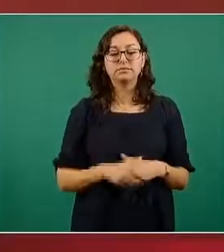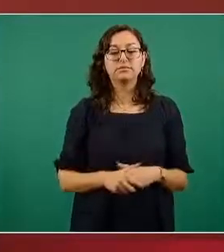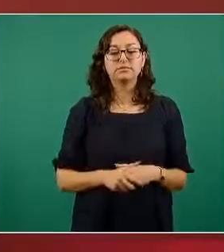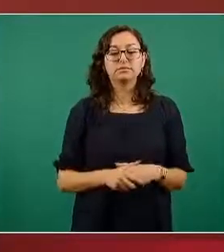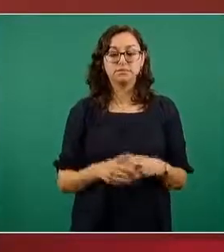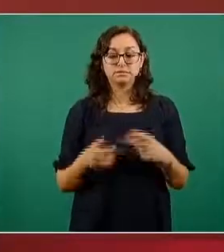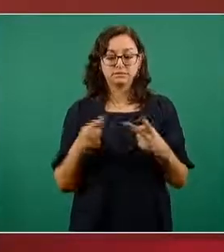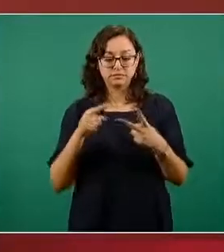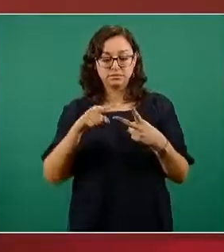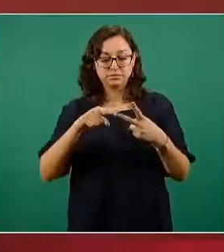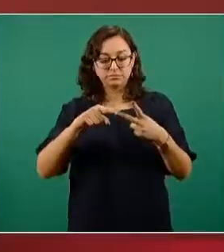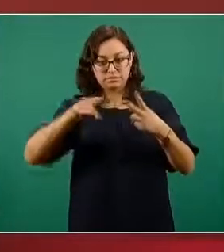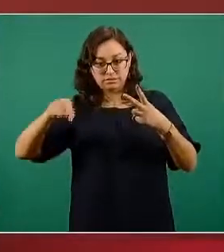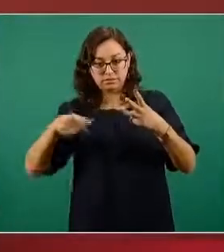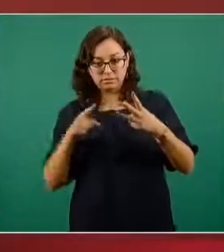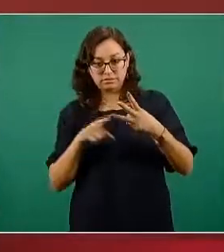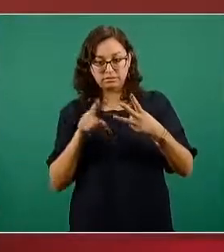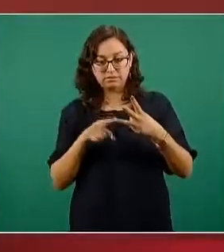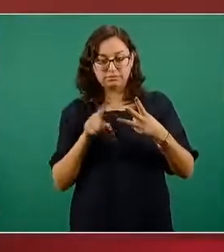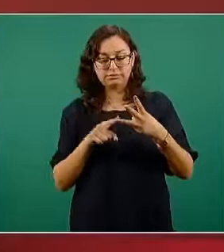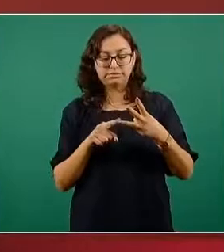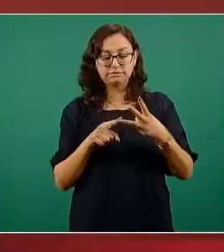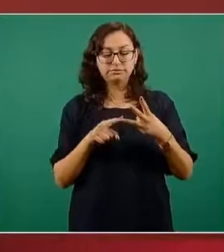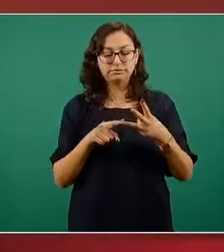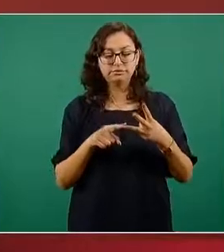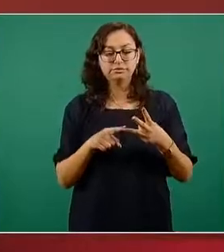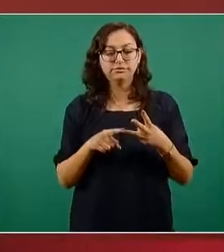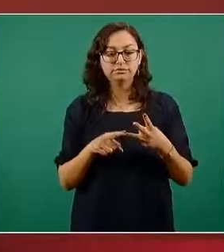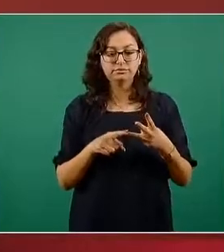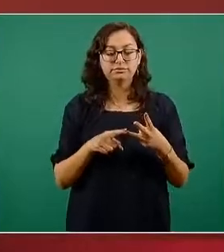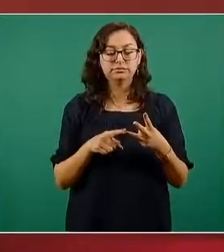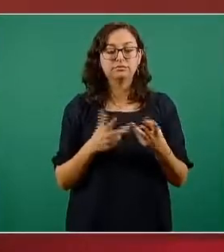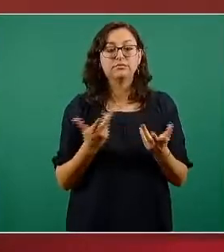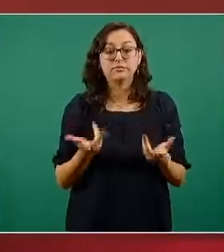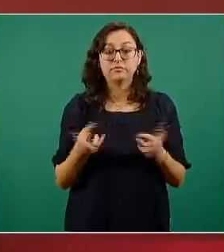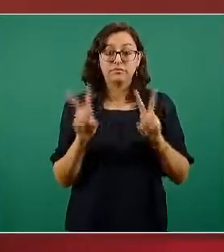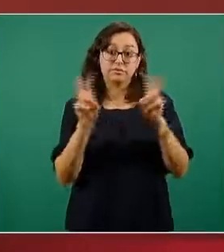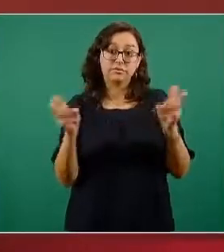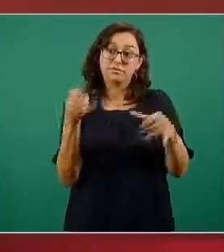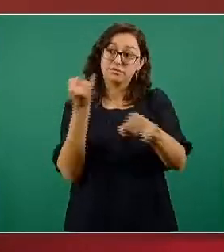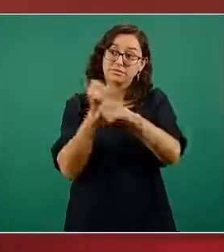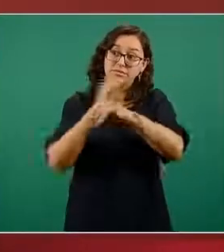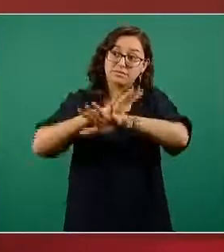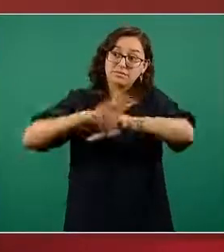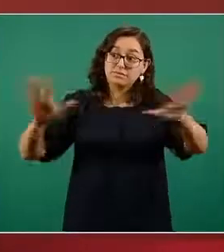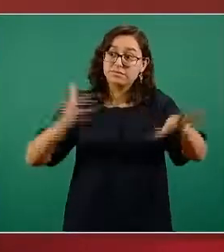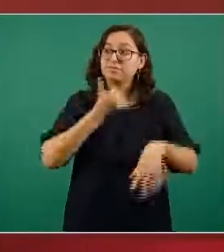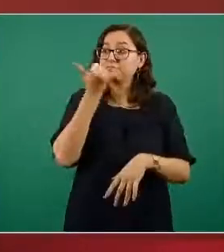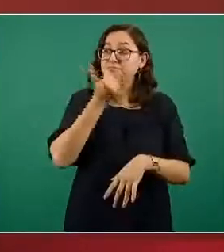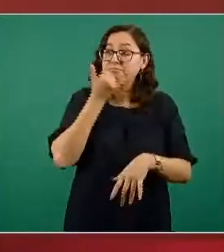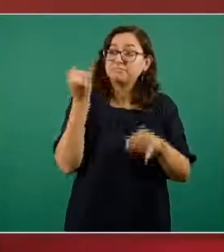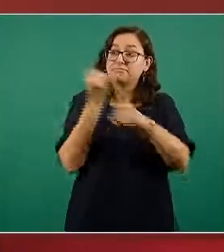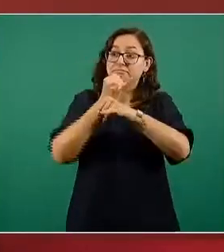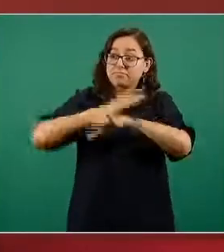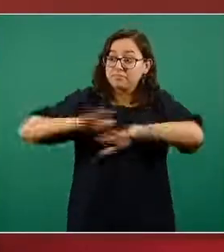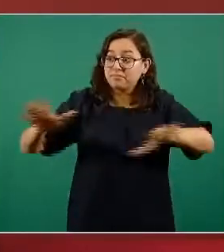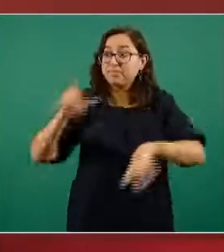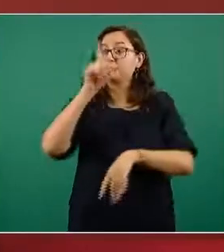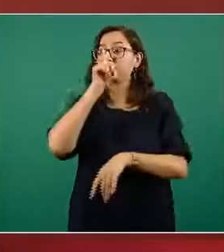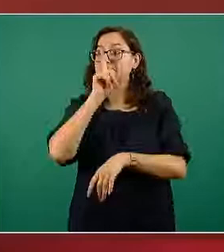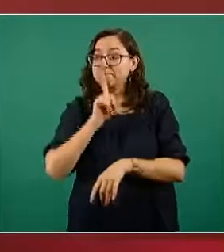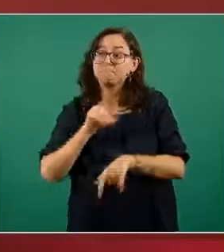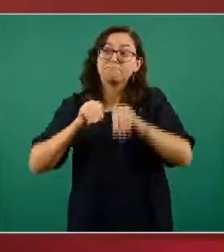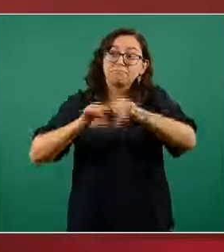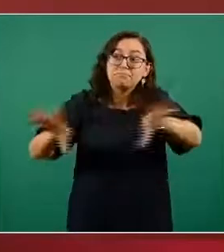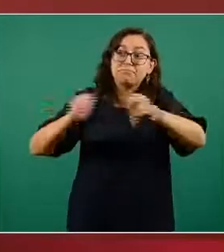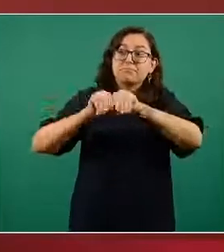la segunda pregunta es justo a la la parte de la infodemia dos elementos de la infodemia los que hoy